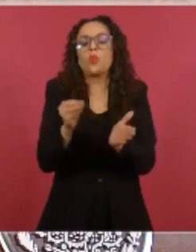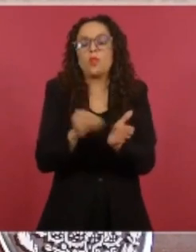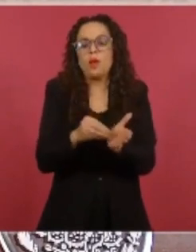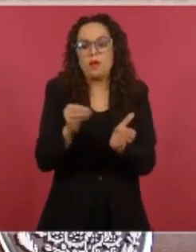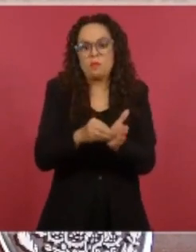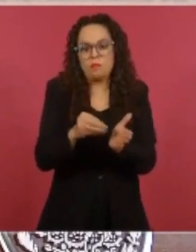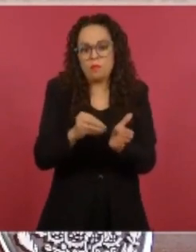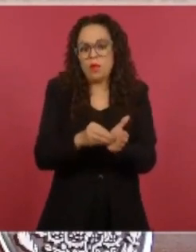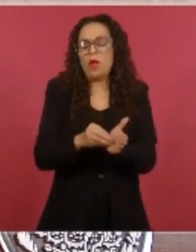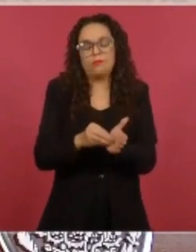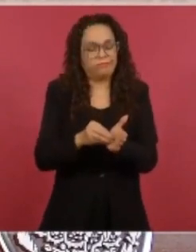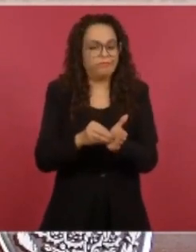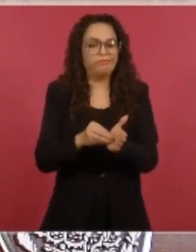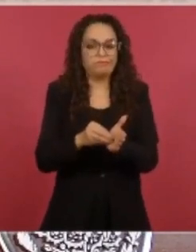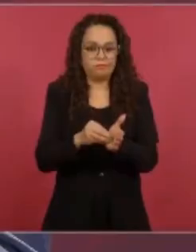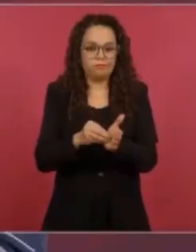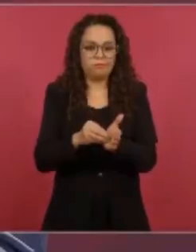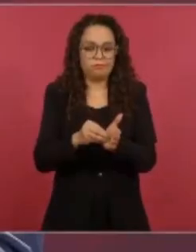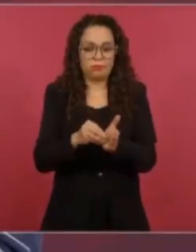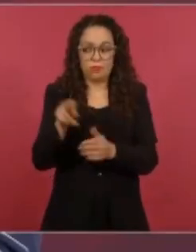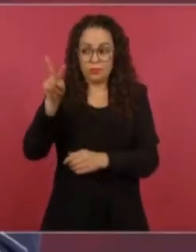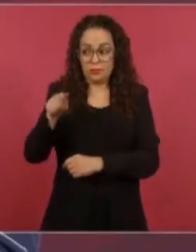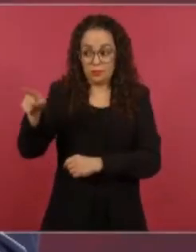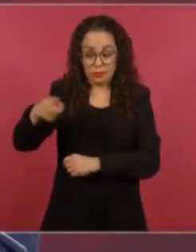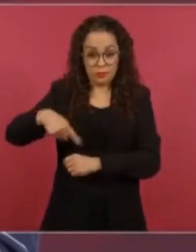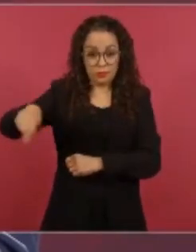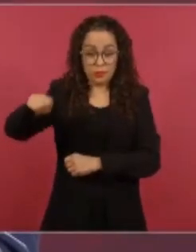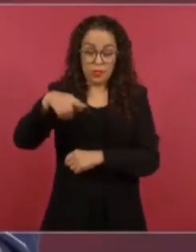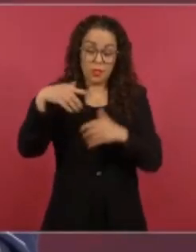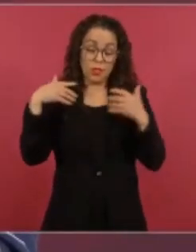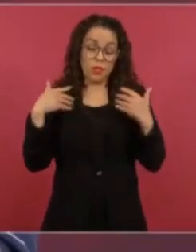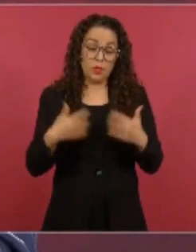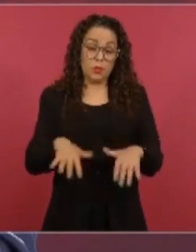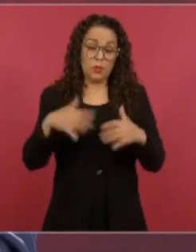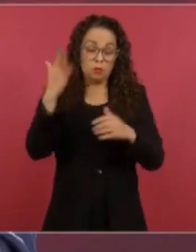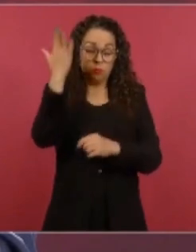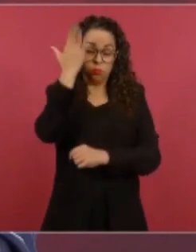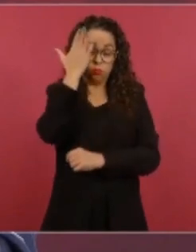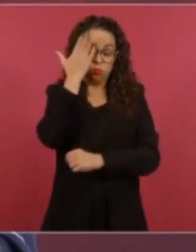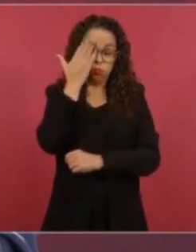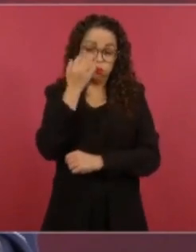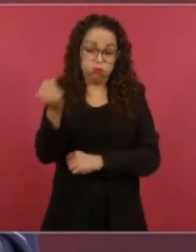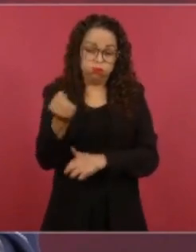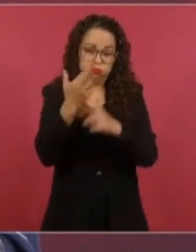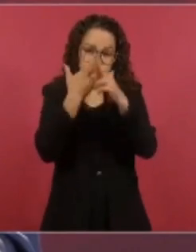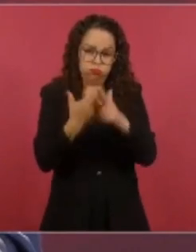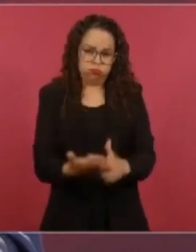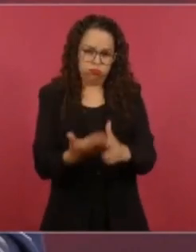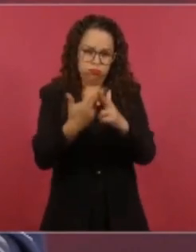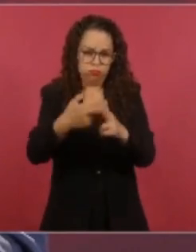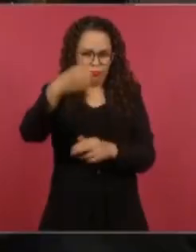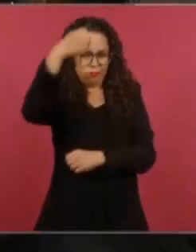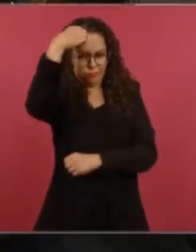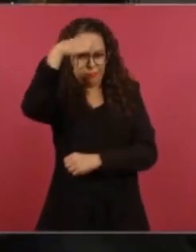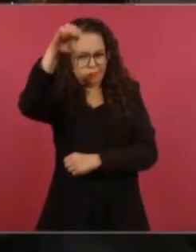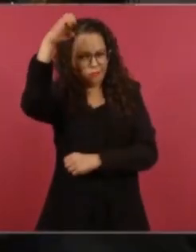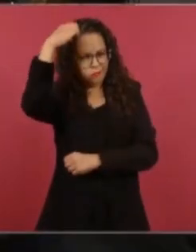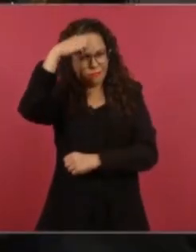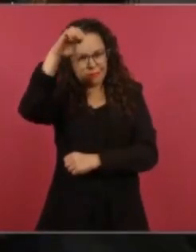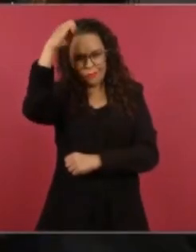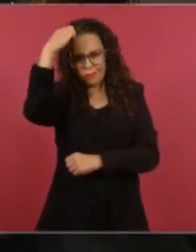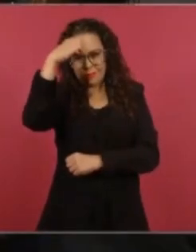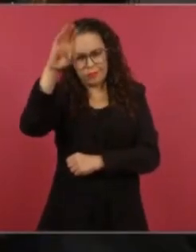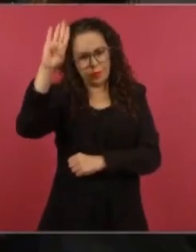servidores públicos con mucha experiencia. ¿Pero no necesitan renovar?